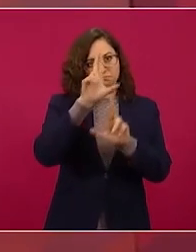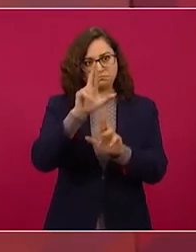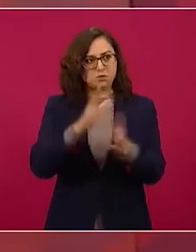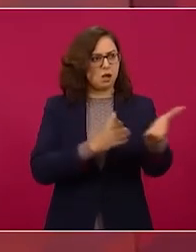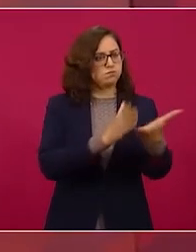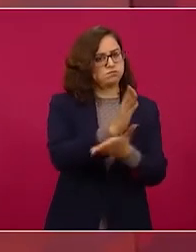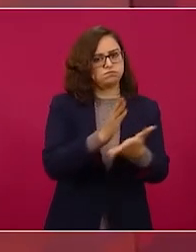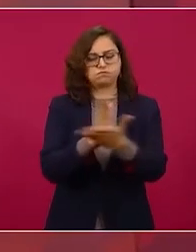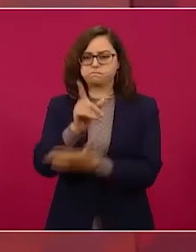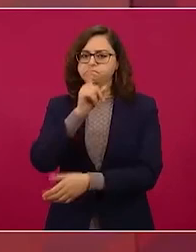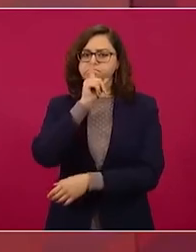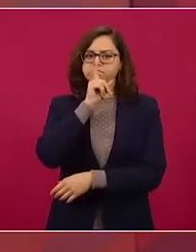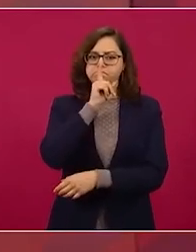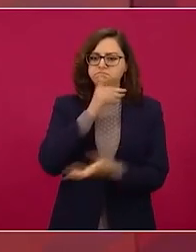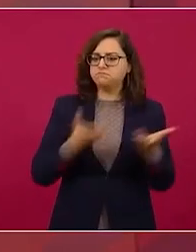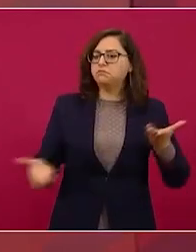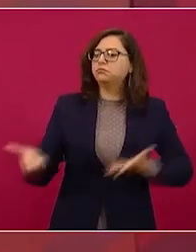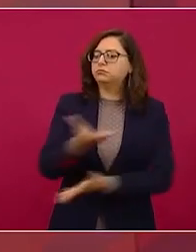la cooperación para el desarrollo,